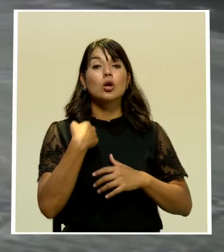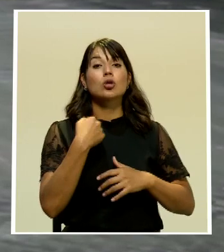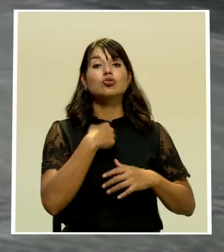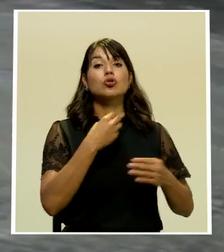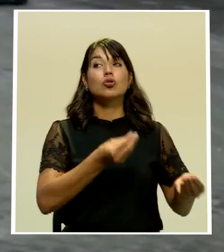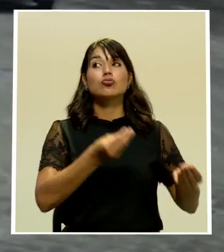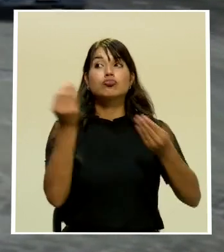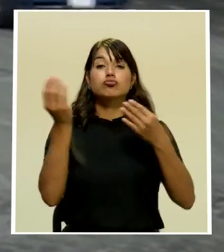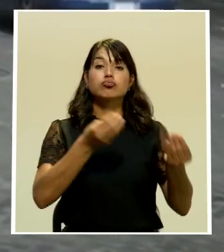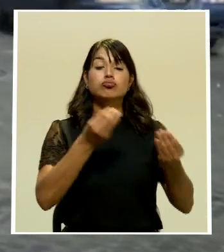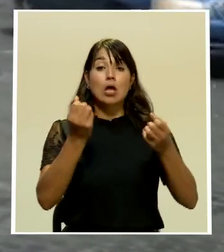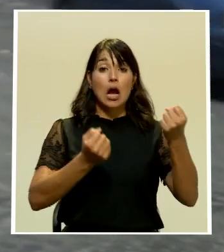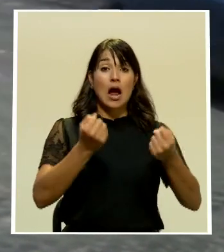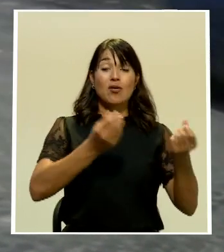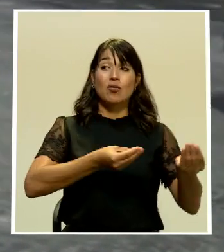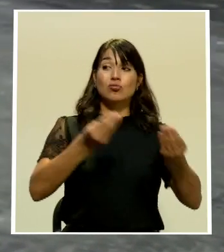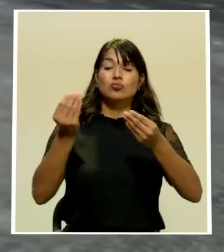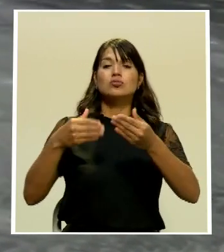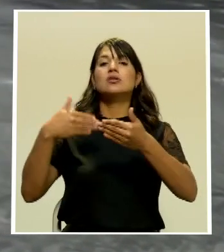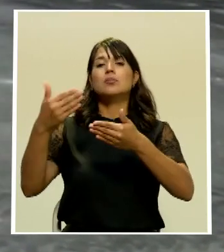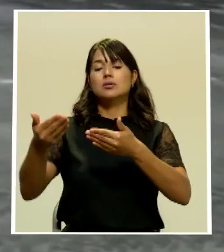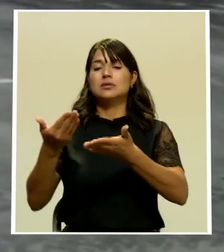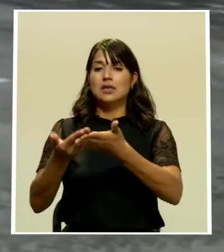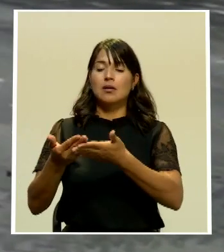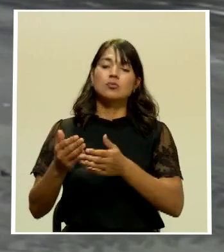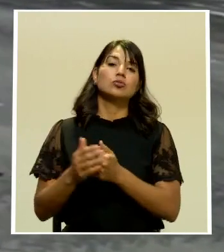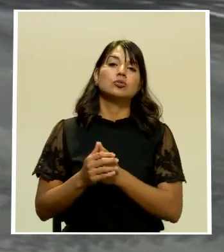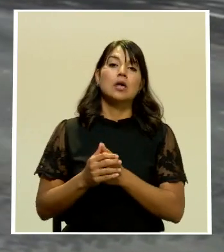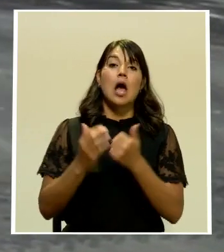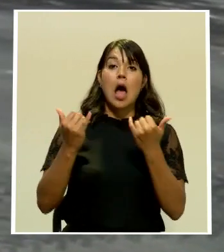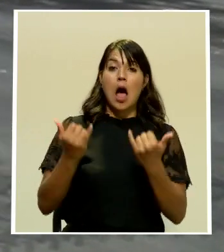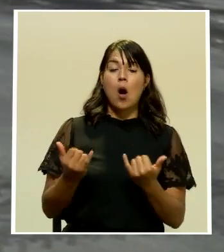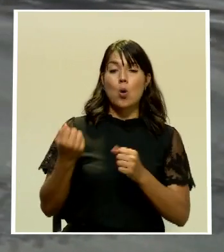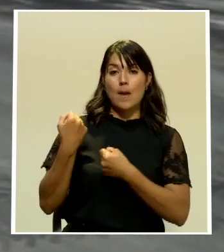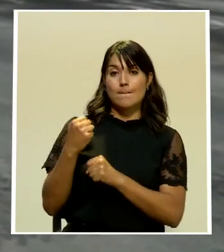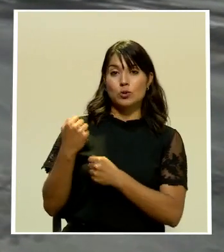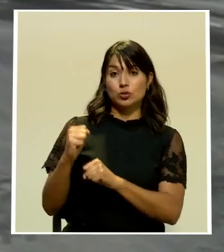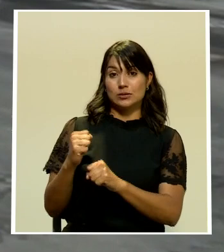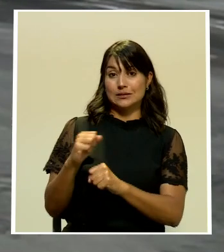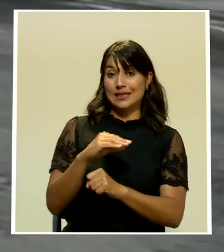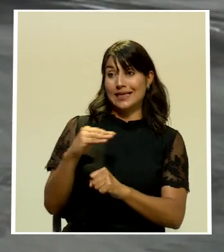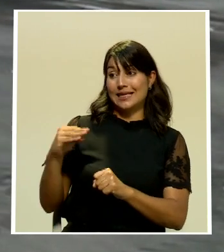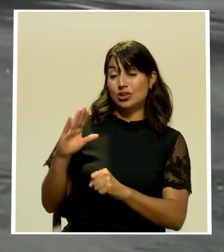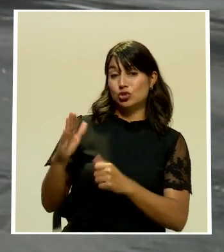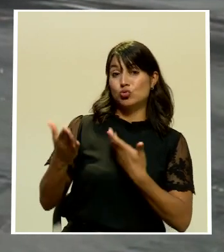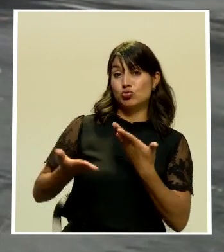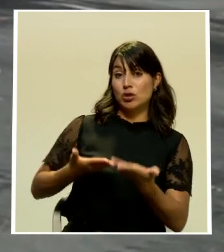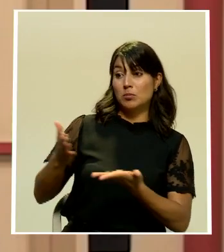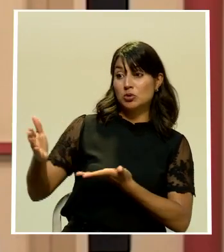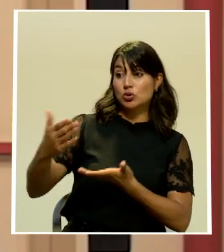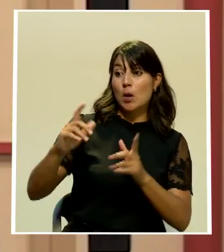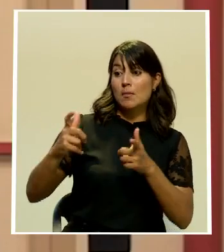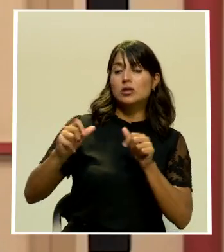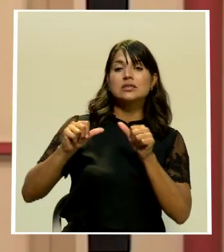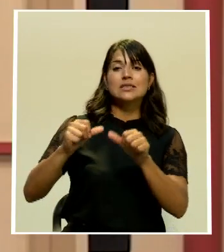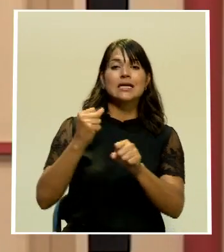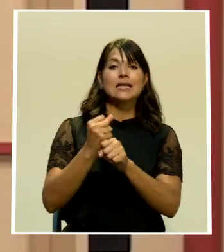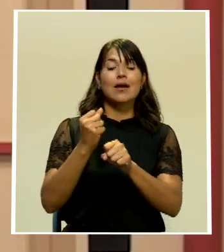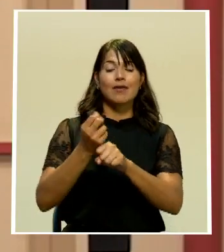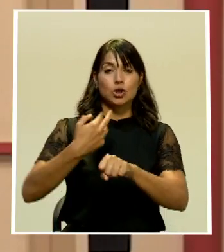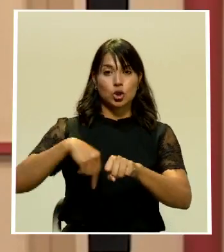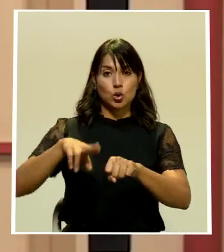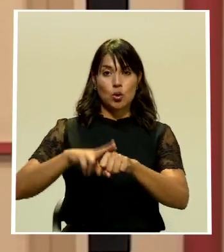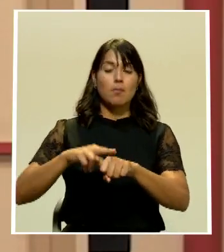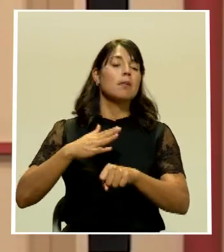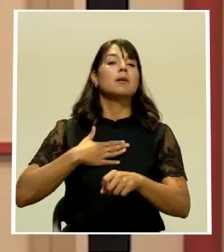en la planta de transferencia. En este momento, en el Cantón de Pérez de León, el servicio de recolección de desechos está brindando con normalidad. Un reporte